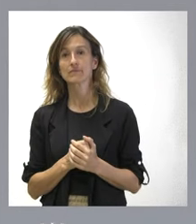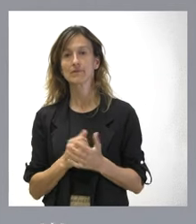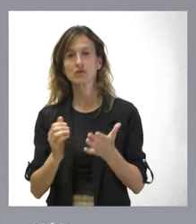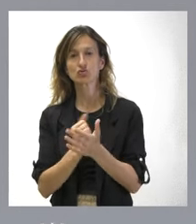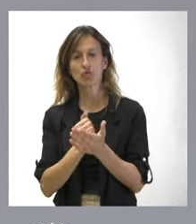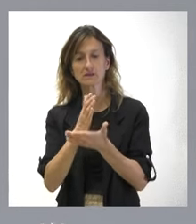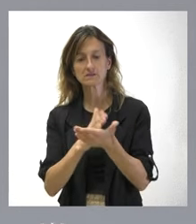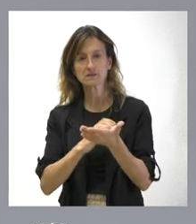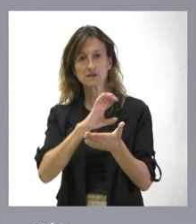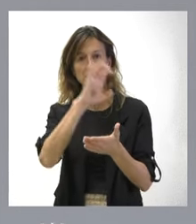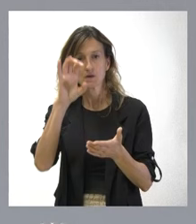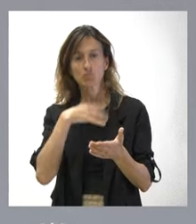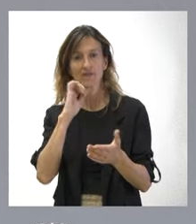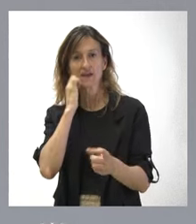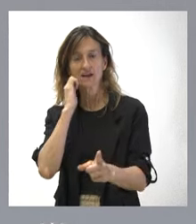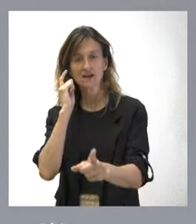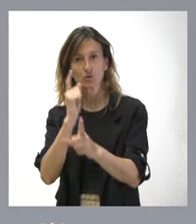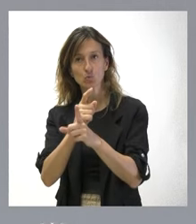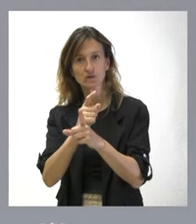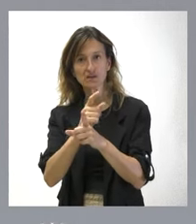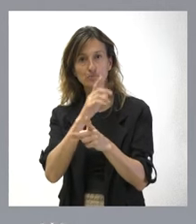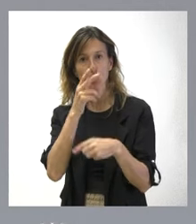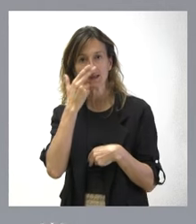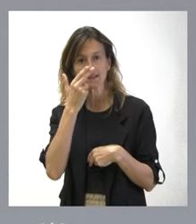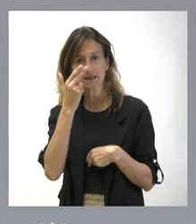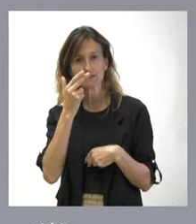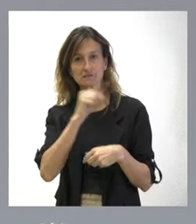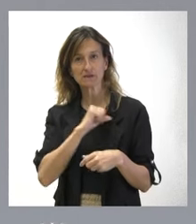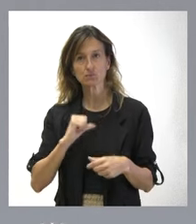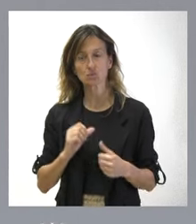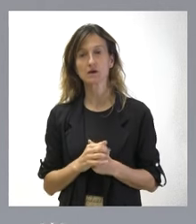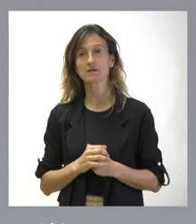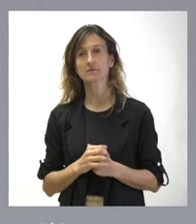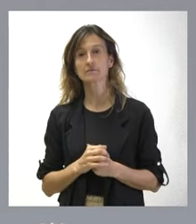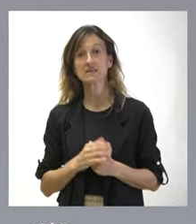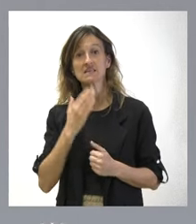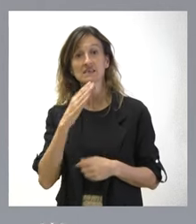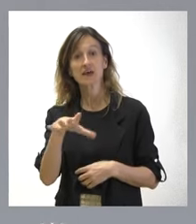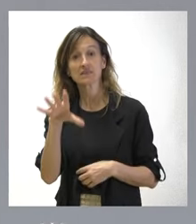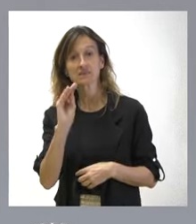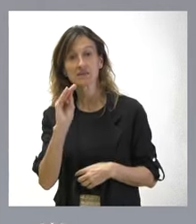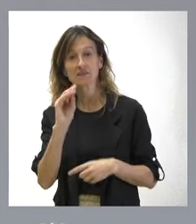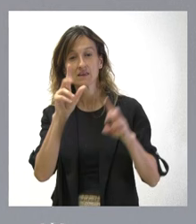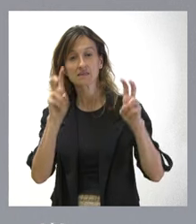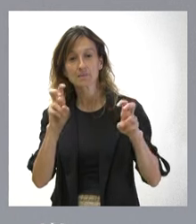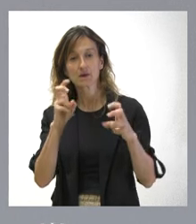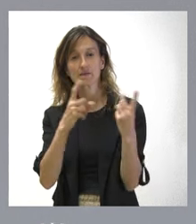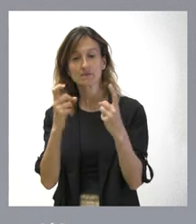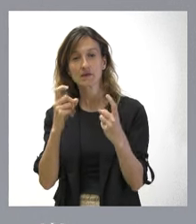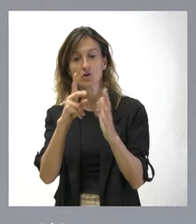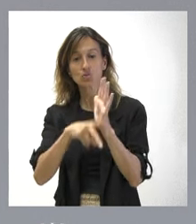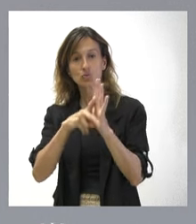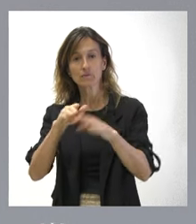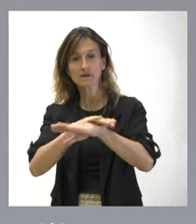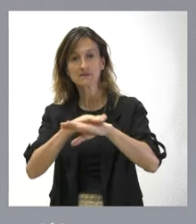autónomas pueden recurrir en el ámbito de sus intereses peculiares cuando entiendan que se ven afectadas por una norma del